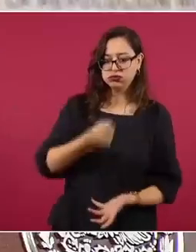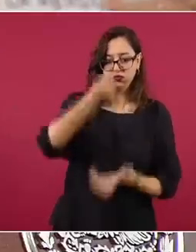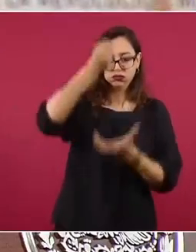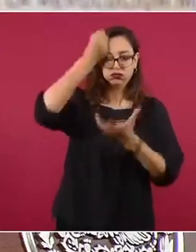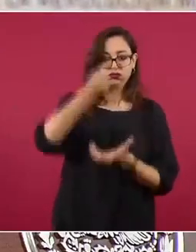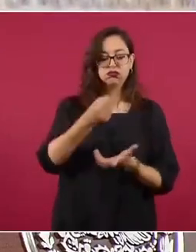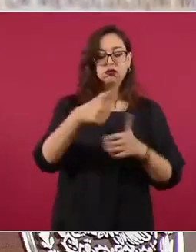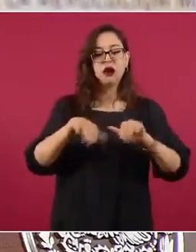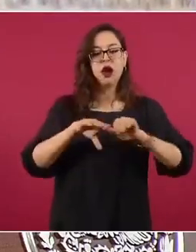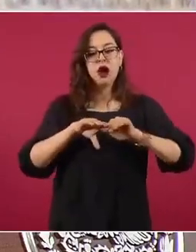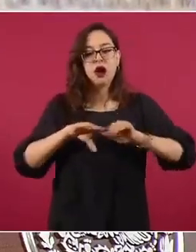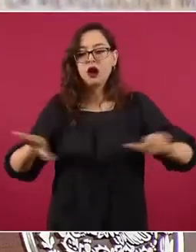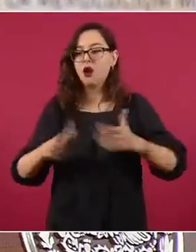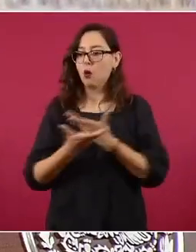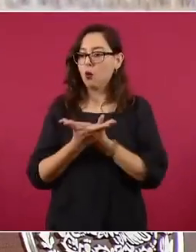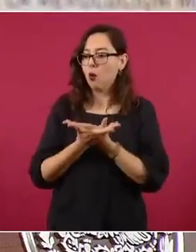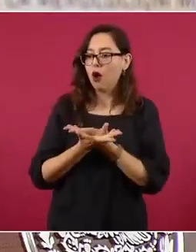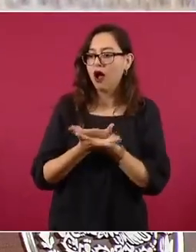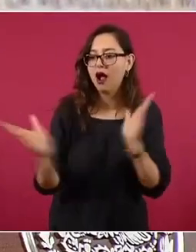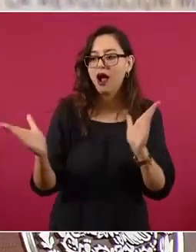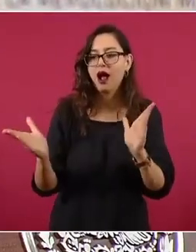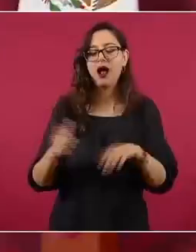la distribución de la riqueza.